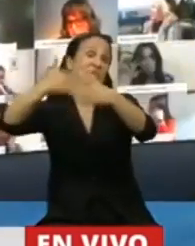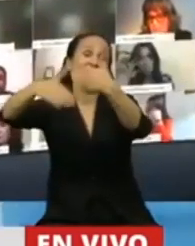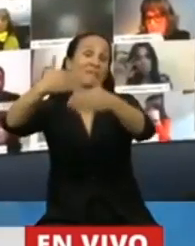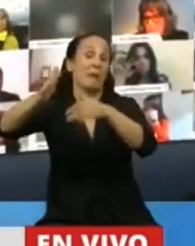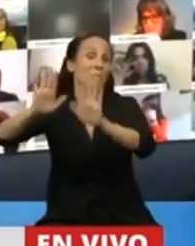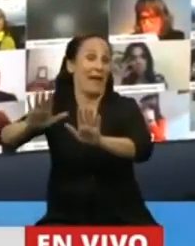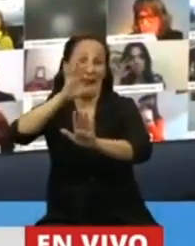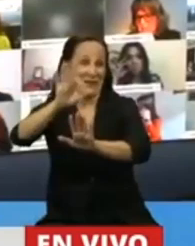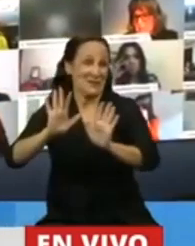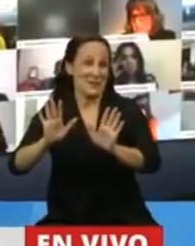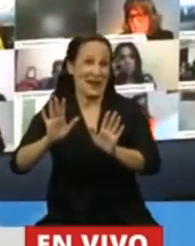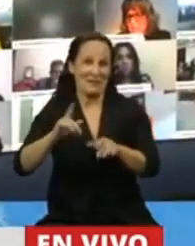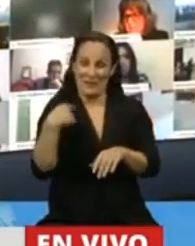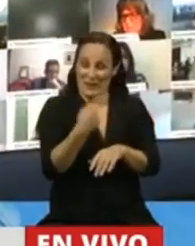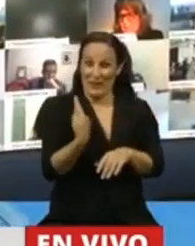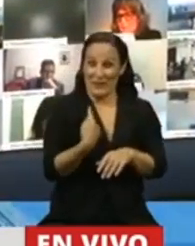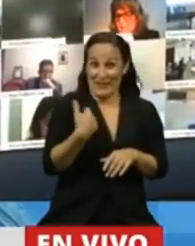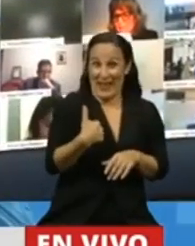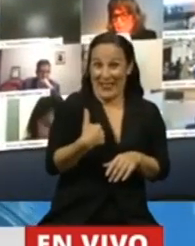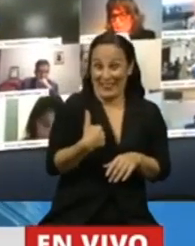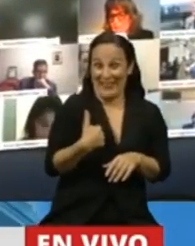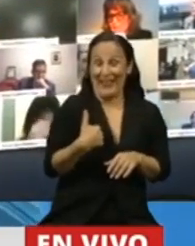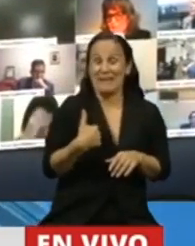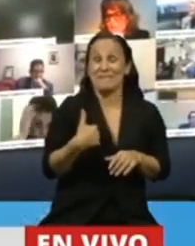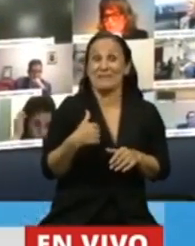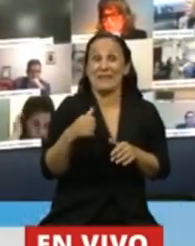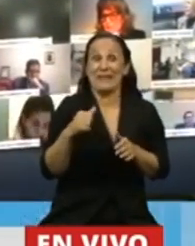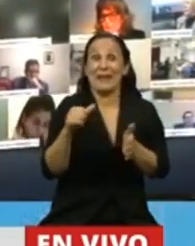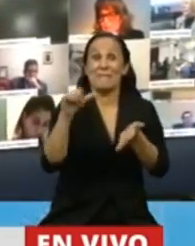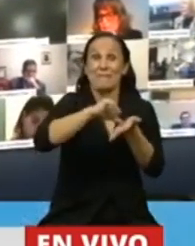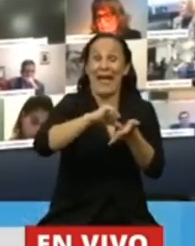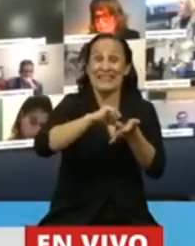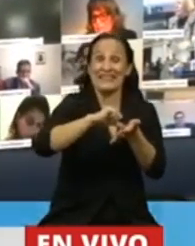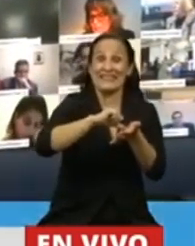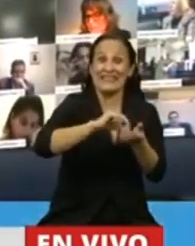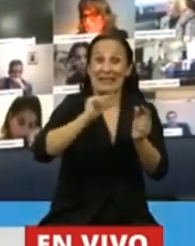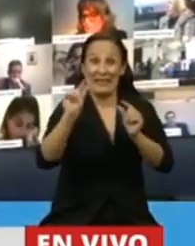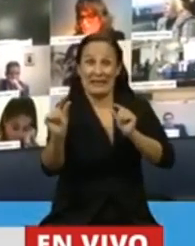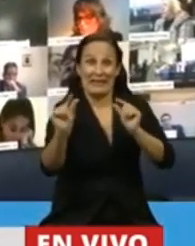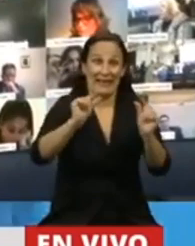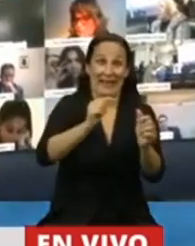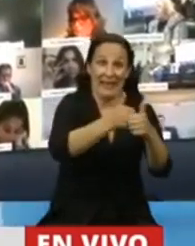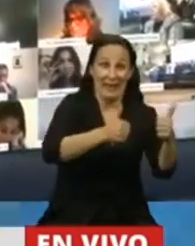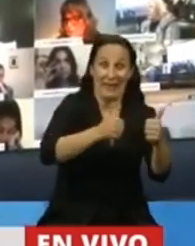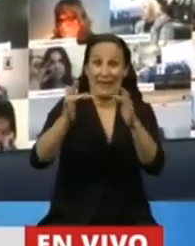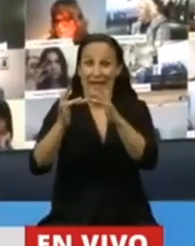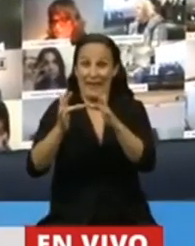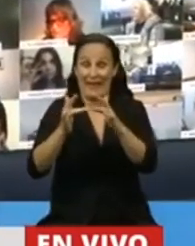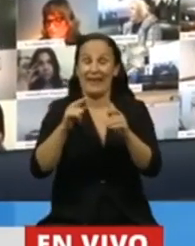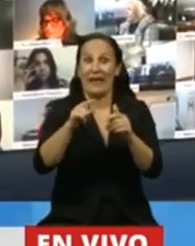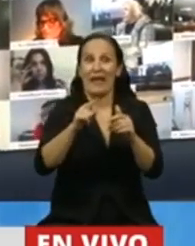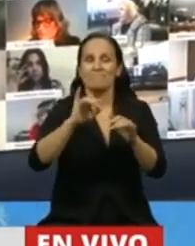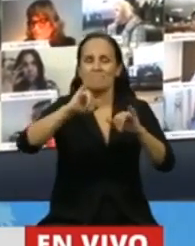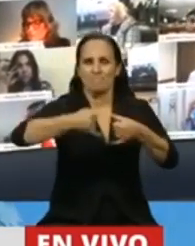Nosotros somos el país 16 que hemos elegido este sistema mixto en el medio de esta fenomenal crisis, como bien